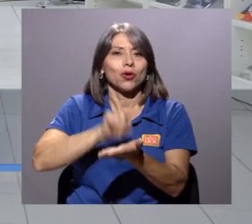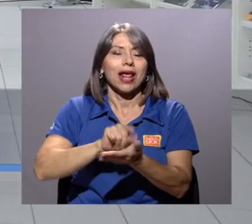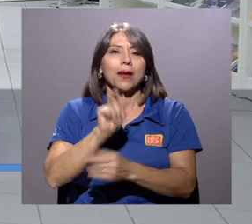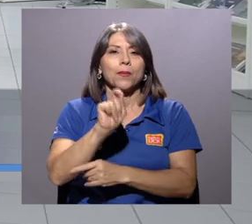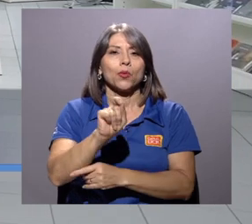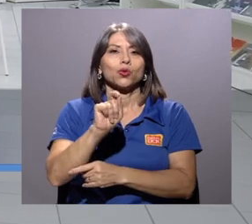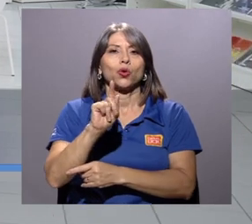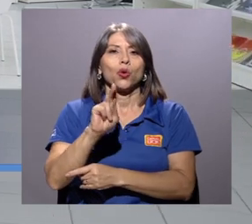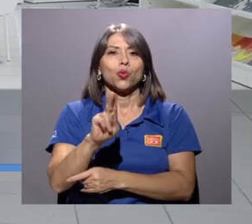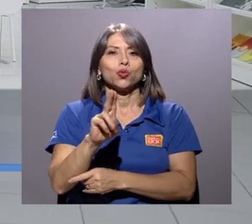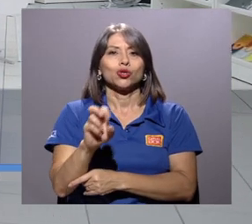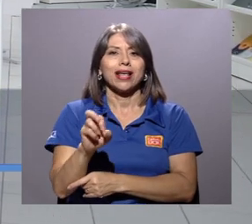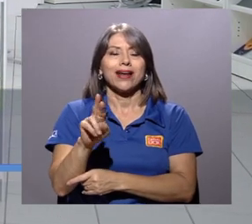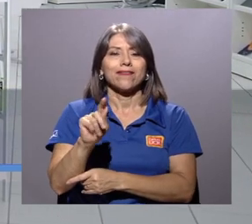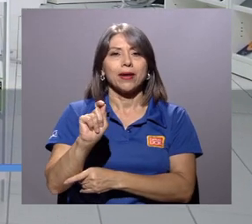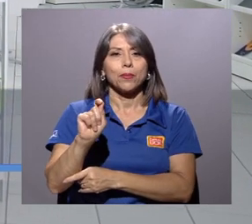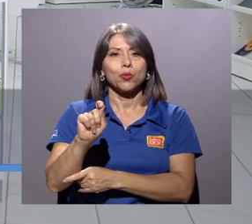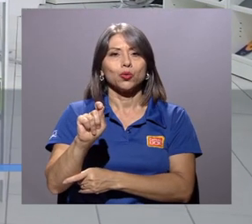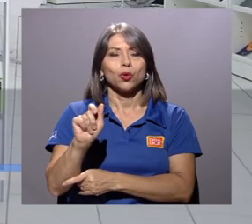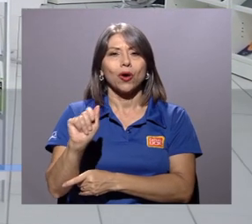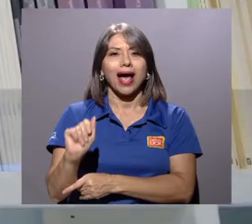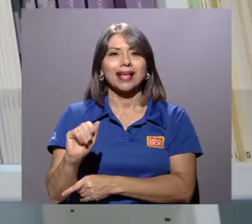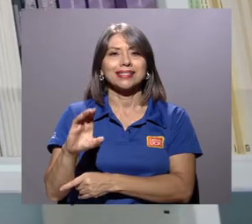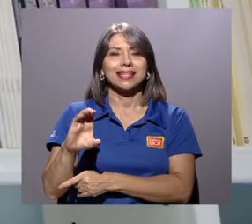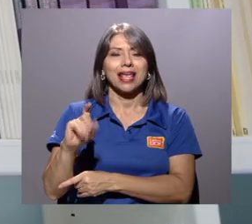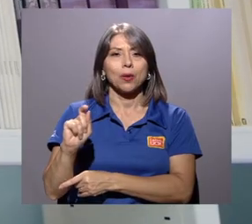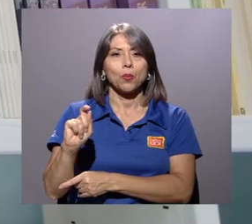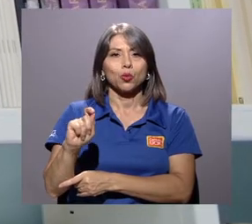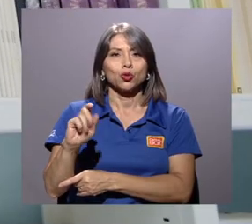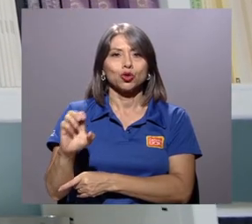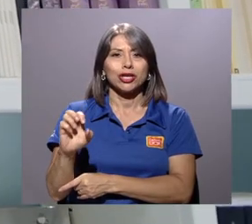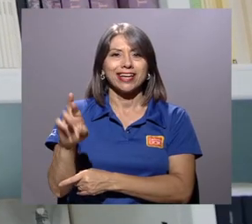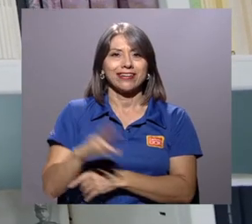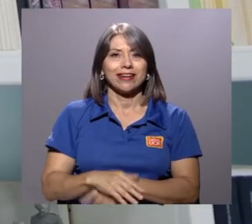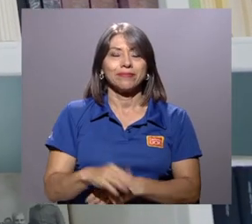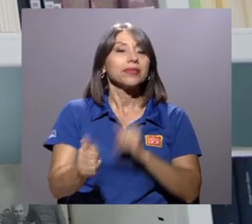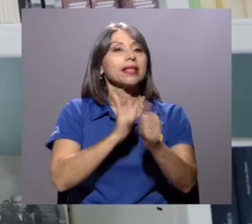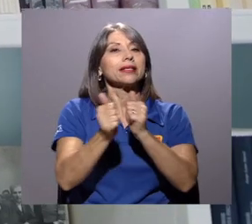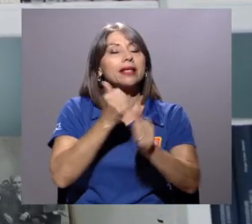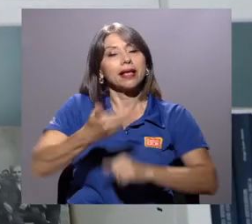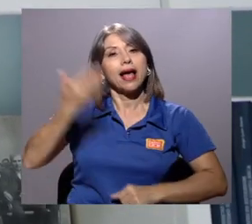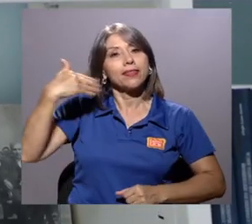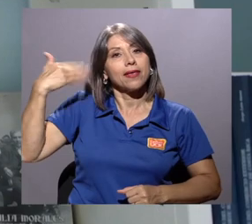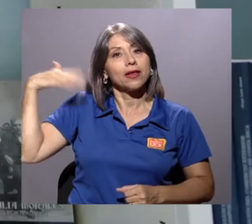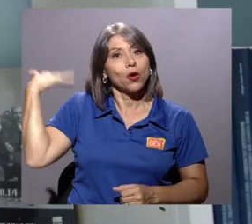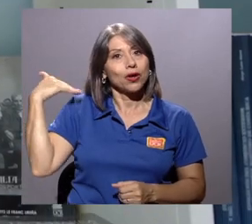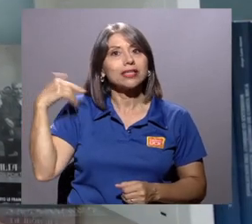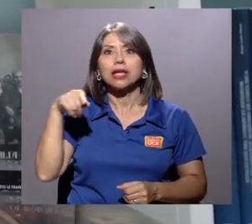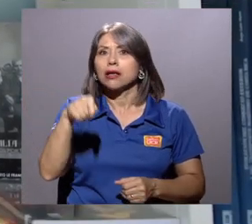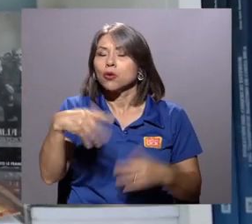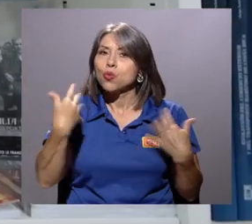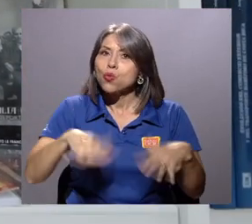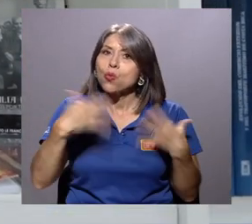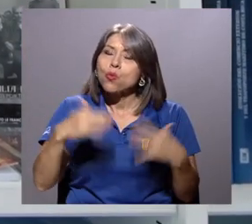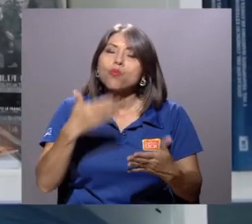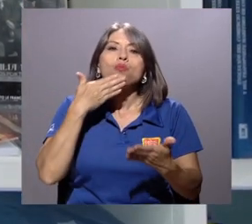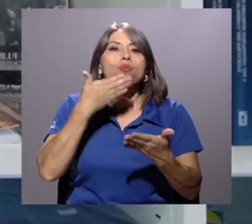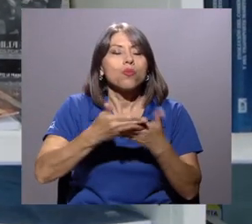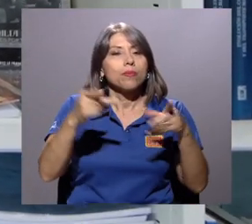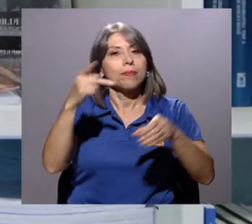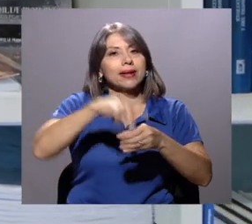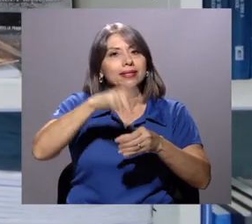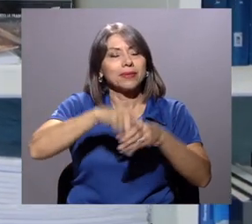.ucr.ac.cr A lo largo de los certámenes anteriores, esta convocatoria ha recibido una gran